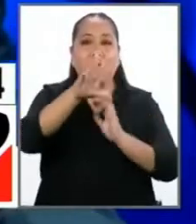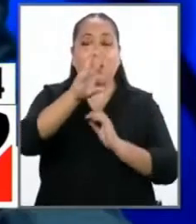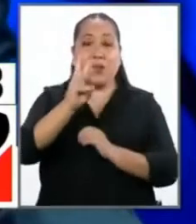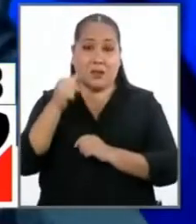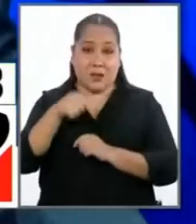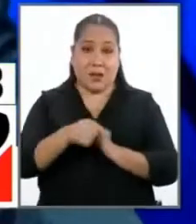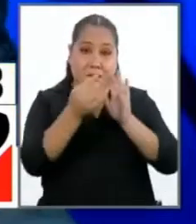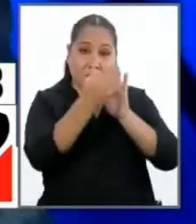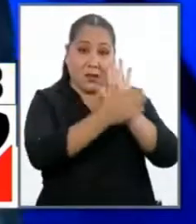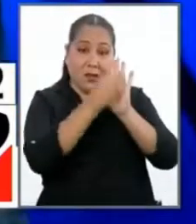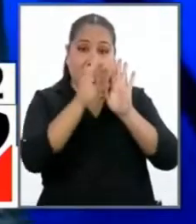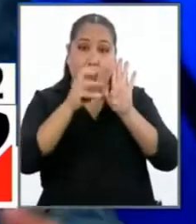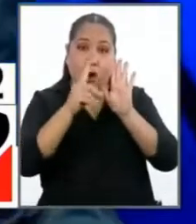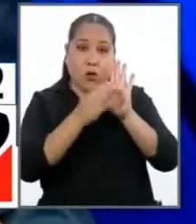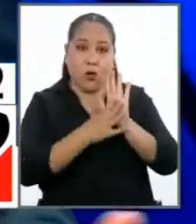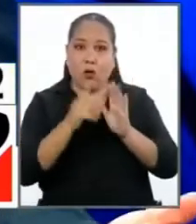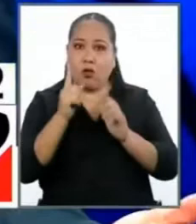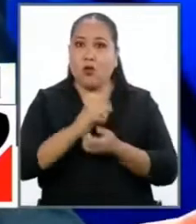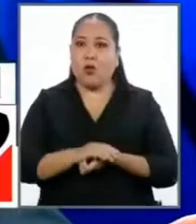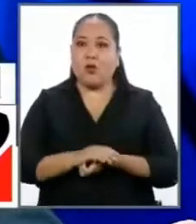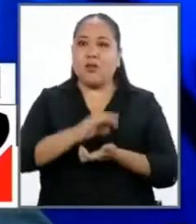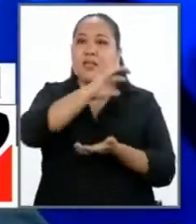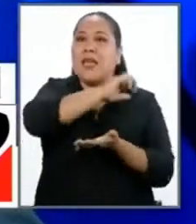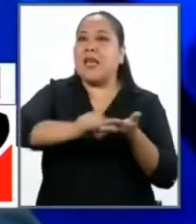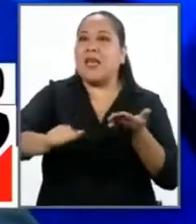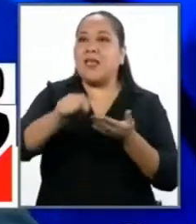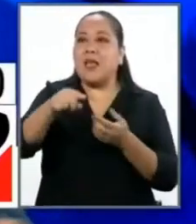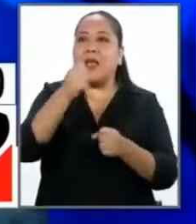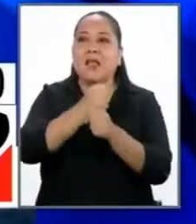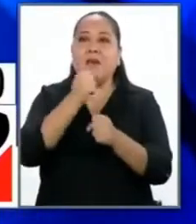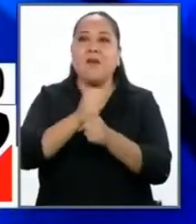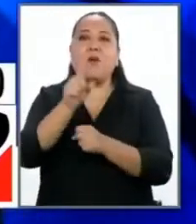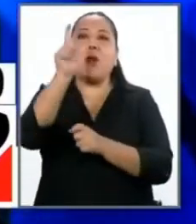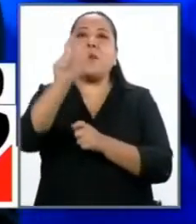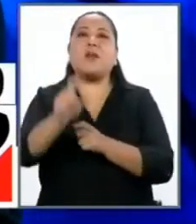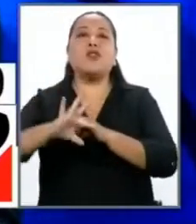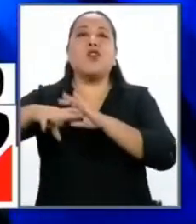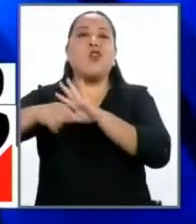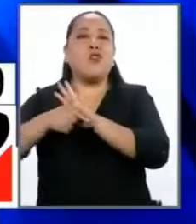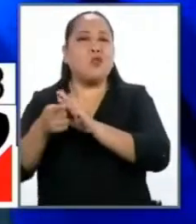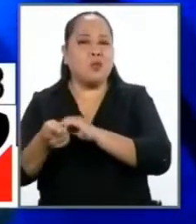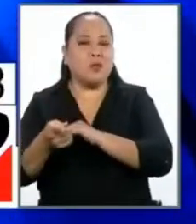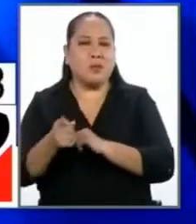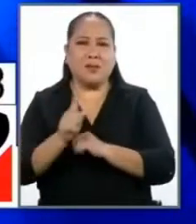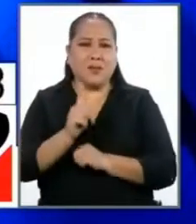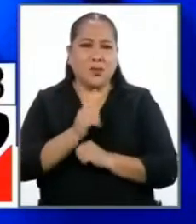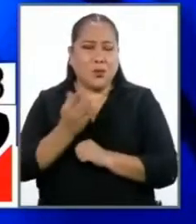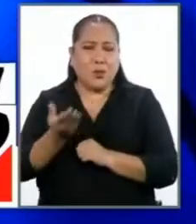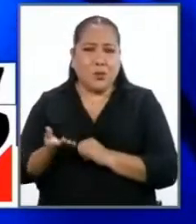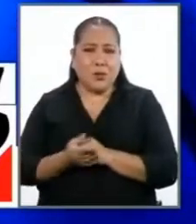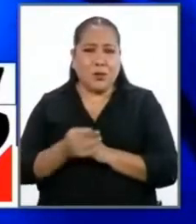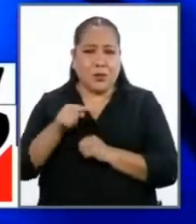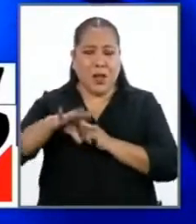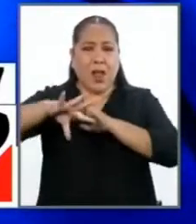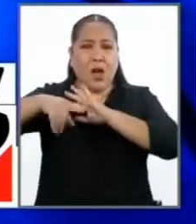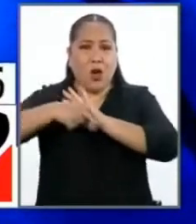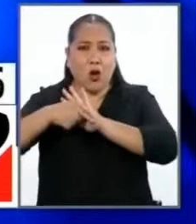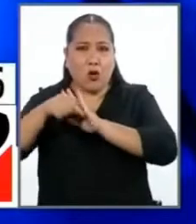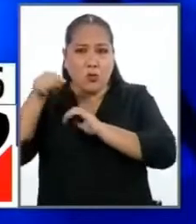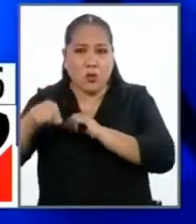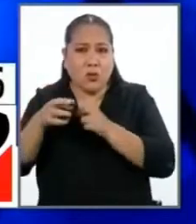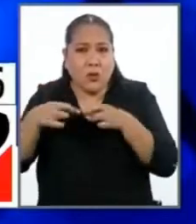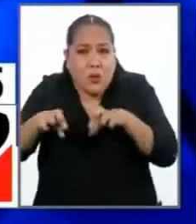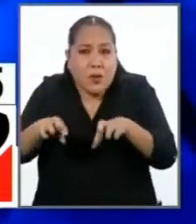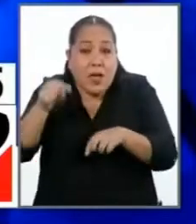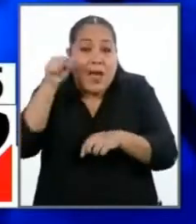Pero no dice que se inhabilita a un corrupto. La corrupción simplemente se permite. Ese